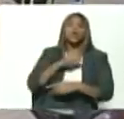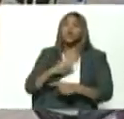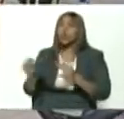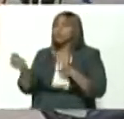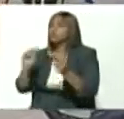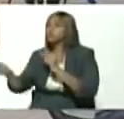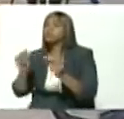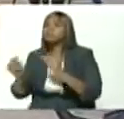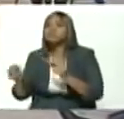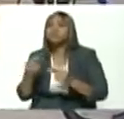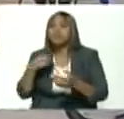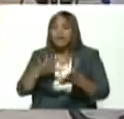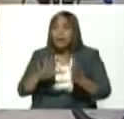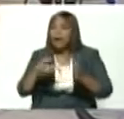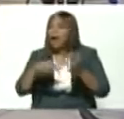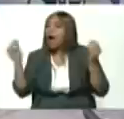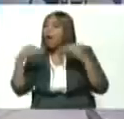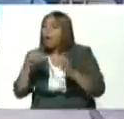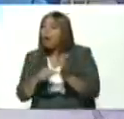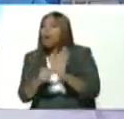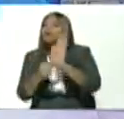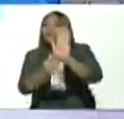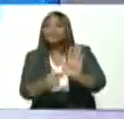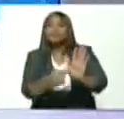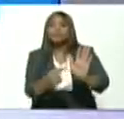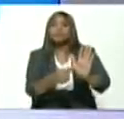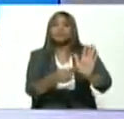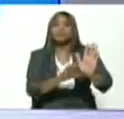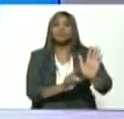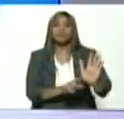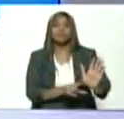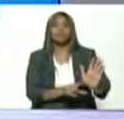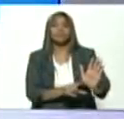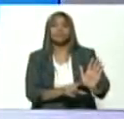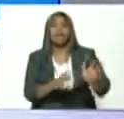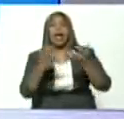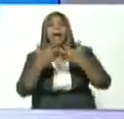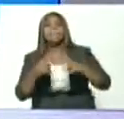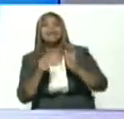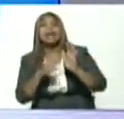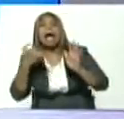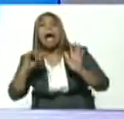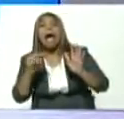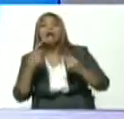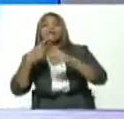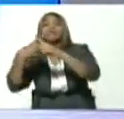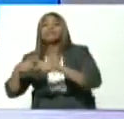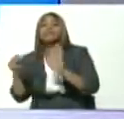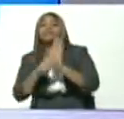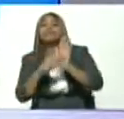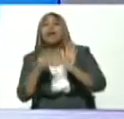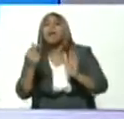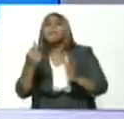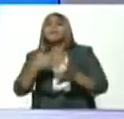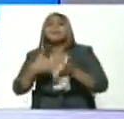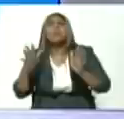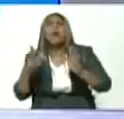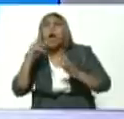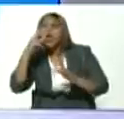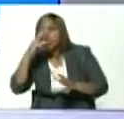discutir el contrato diciendo aquí está el documento en la empresa cuenta con tanto billete en los próximos dos años